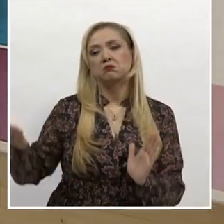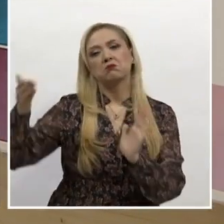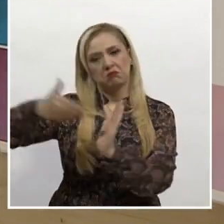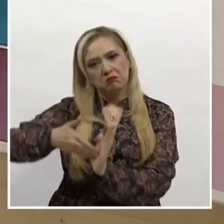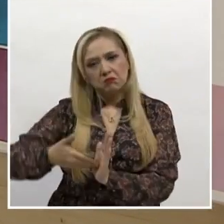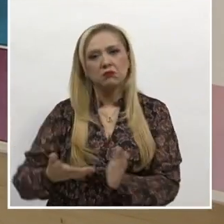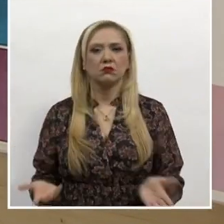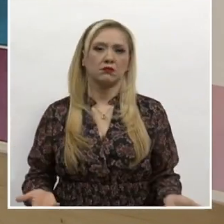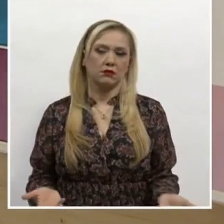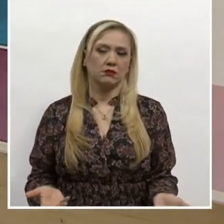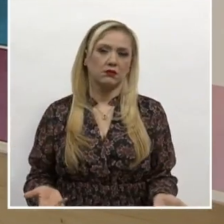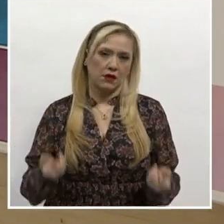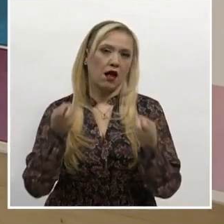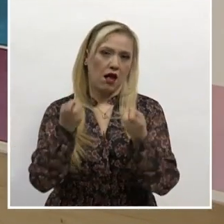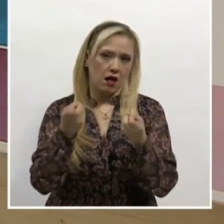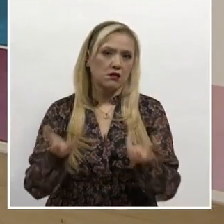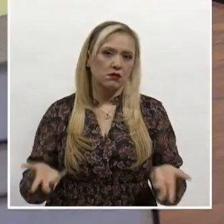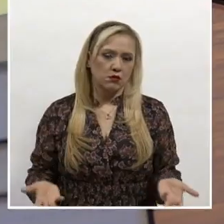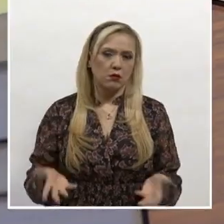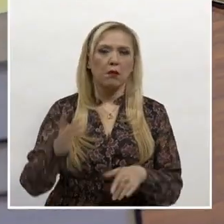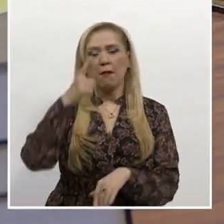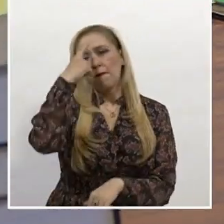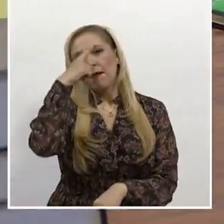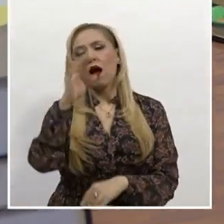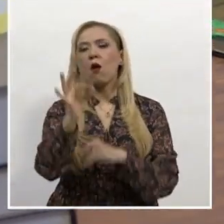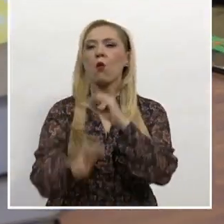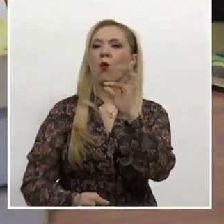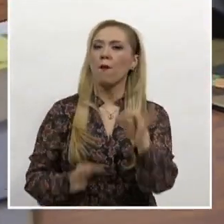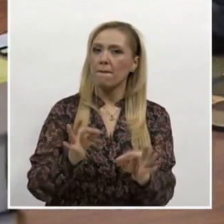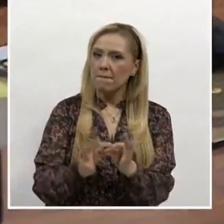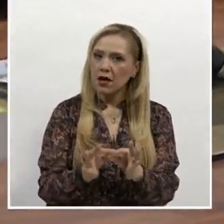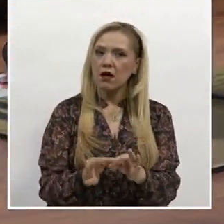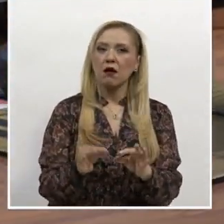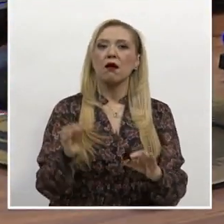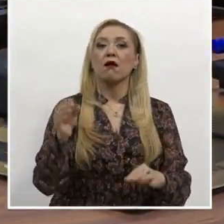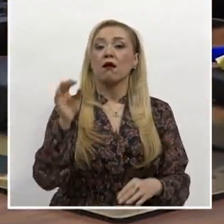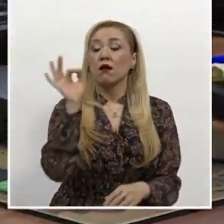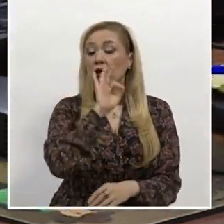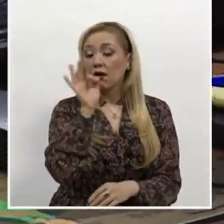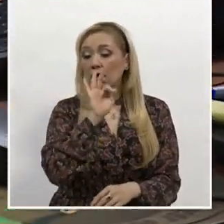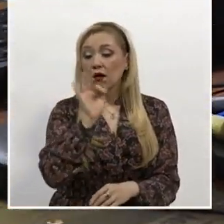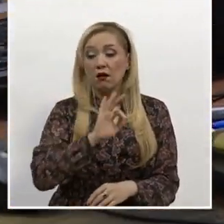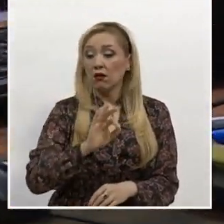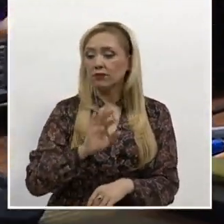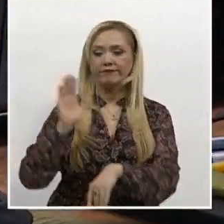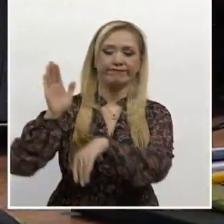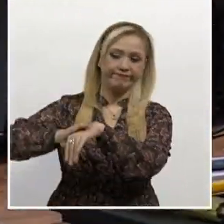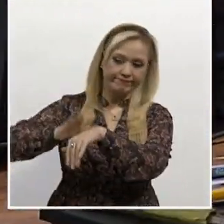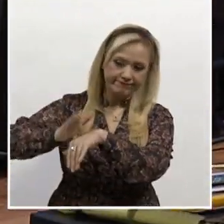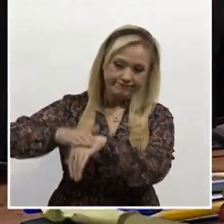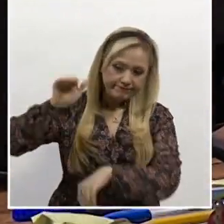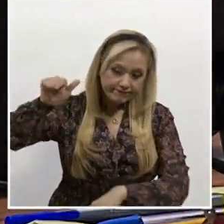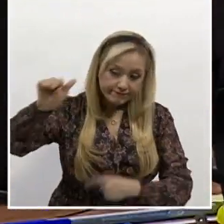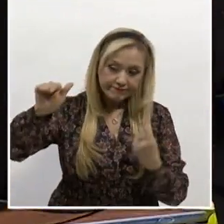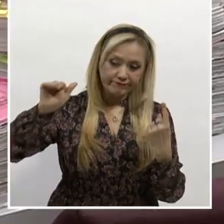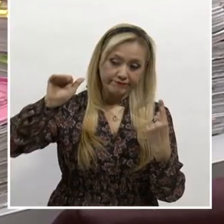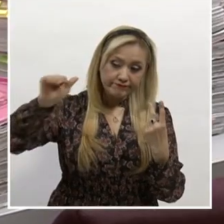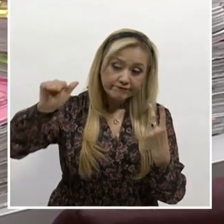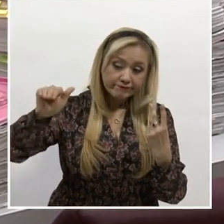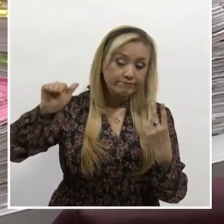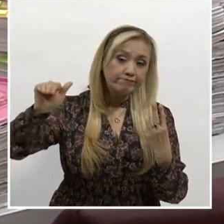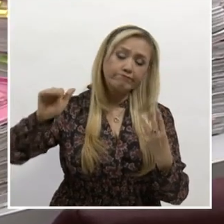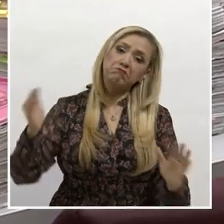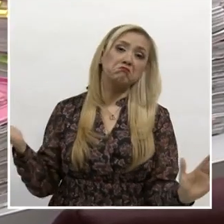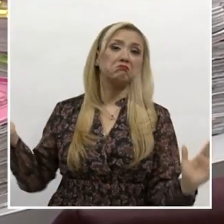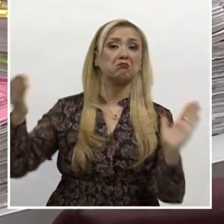y al sujeto obligado, fijar un término prudente para su cumplimiento y contener un apercibimiento de que en caso de desobediencia se estableciera